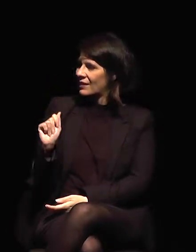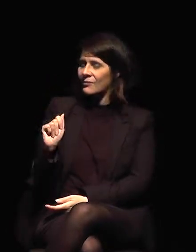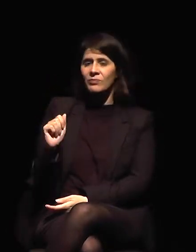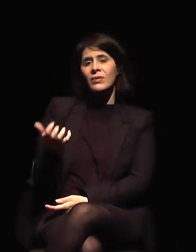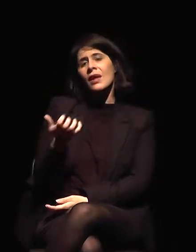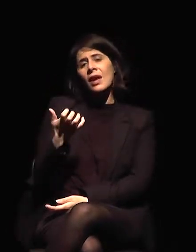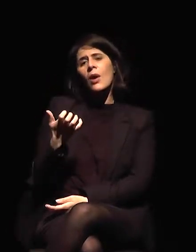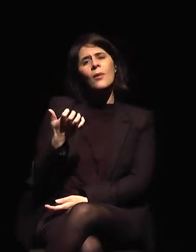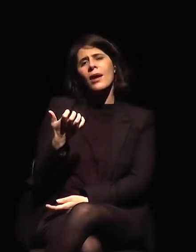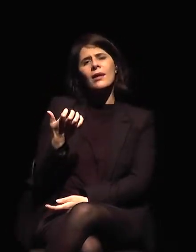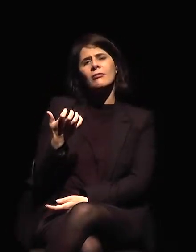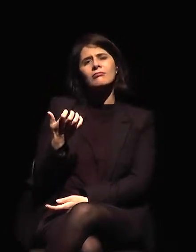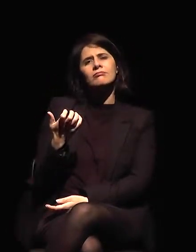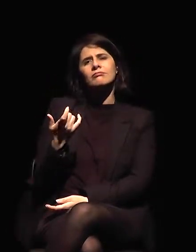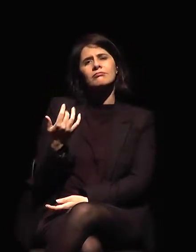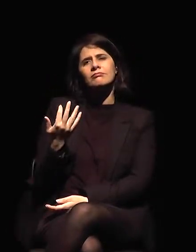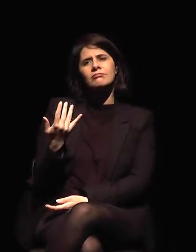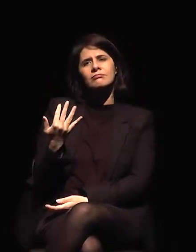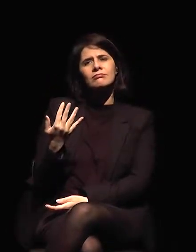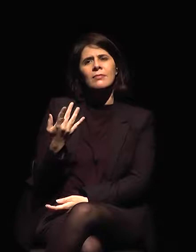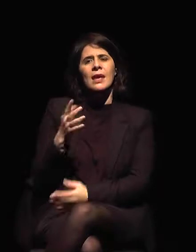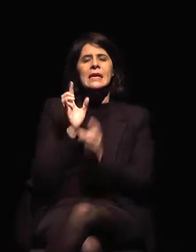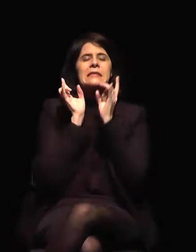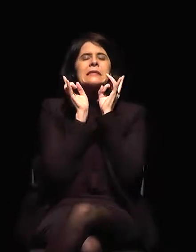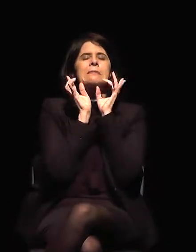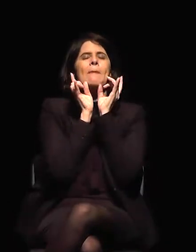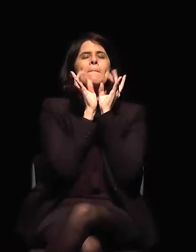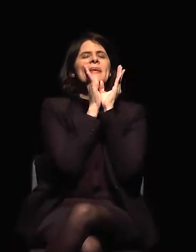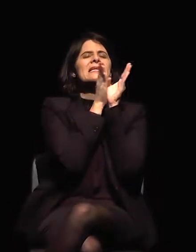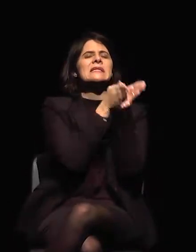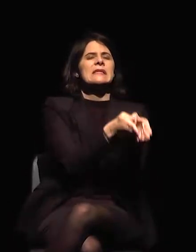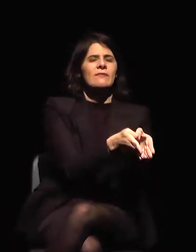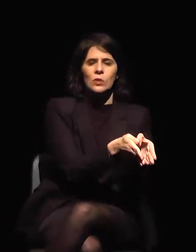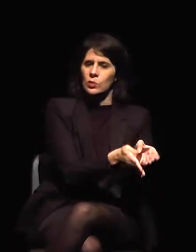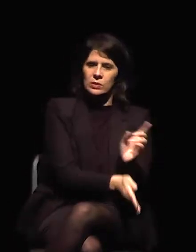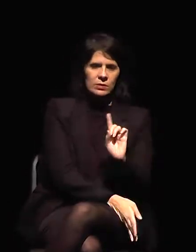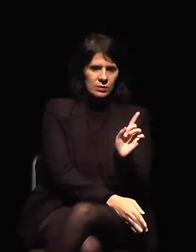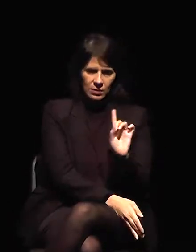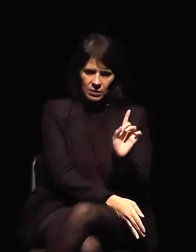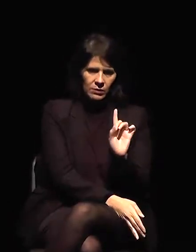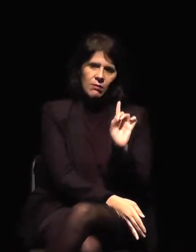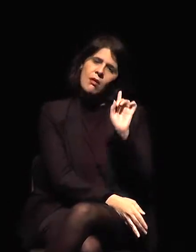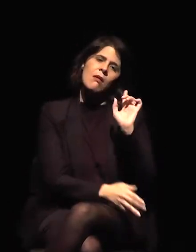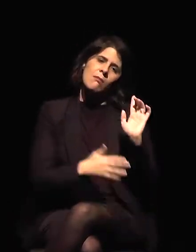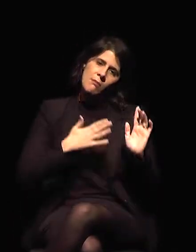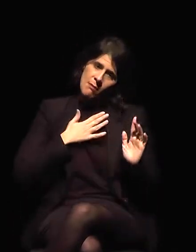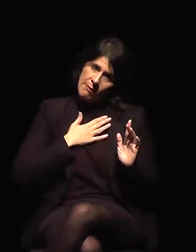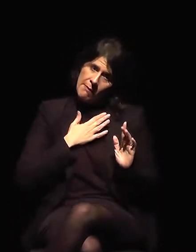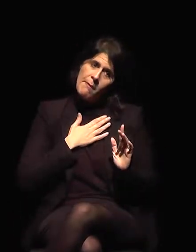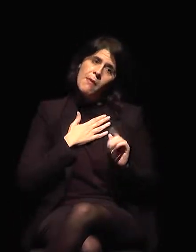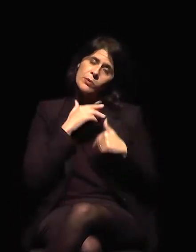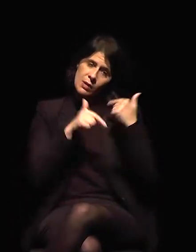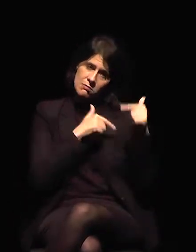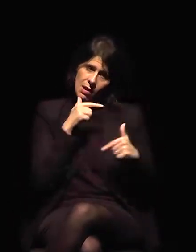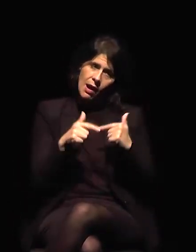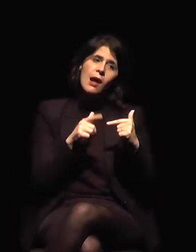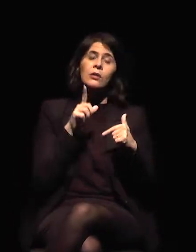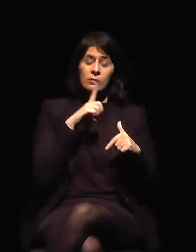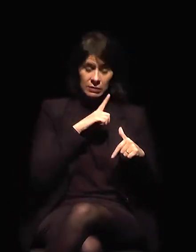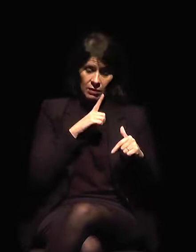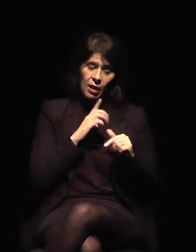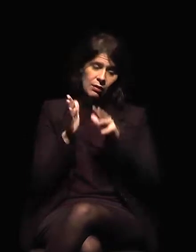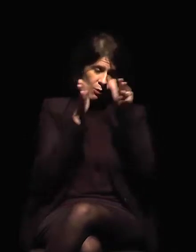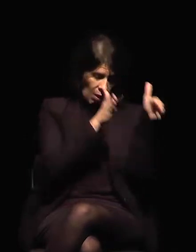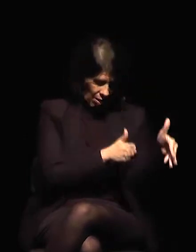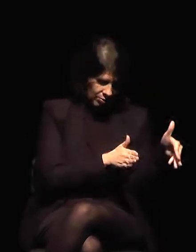ya que mi órgano no es tan específico en cuanto a bienes culturales. También actuamos en este sentido, pero no tan